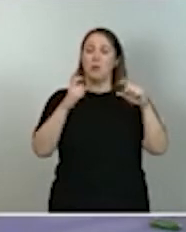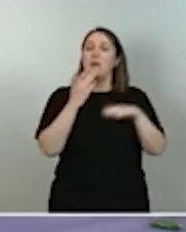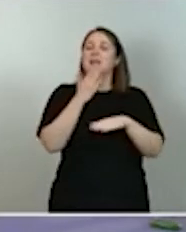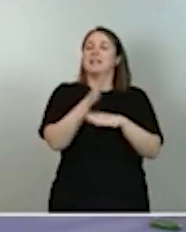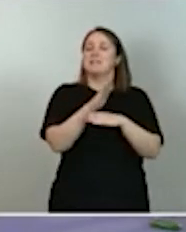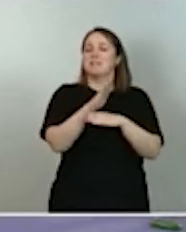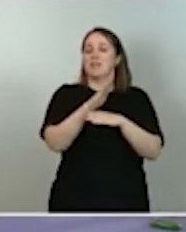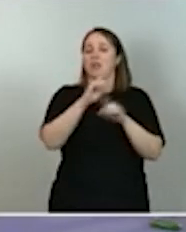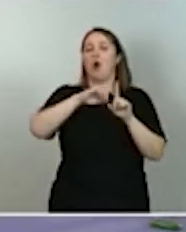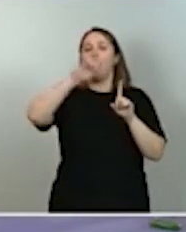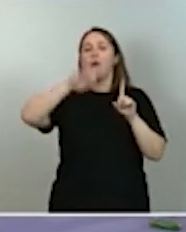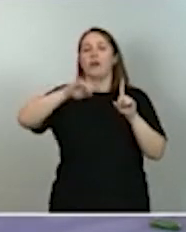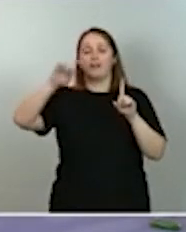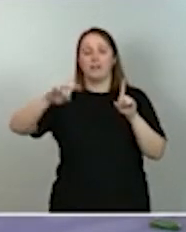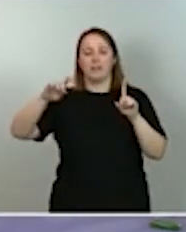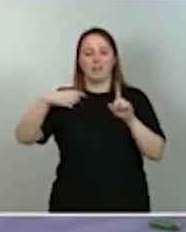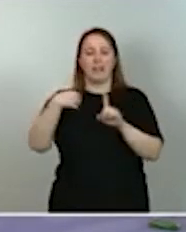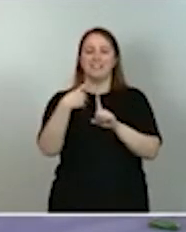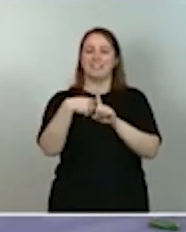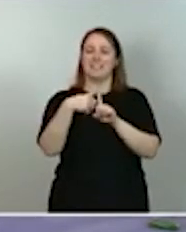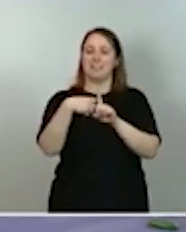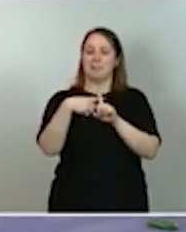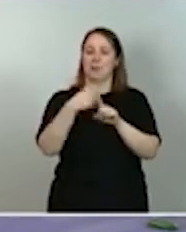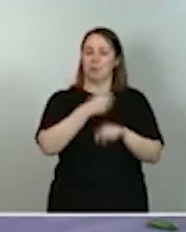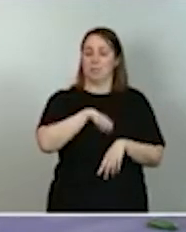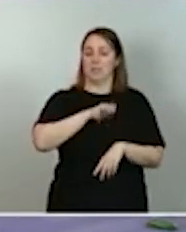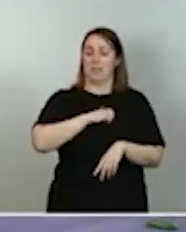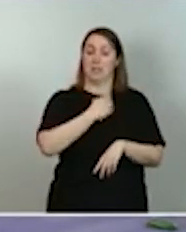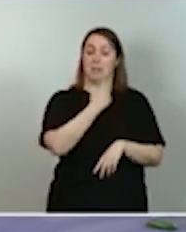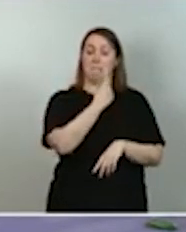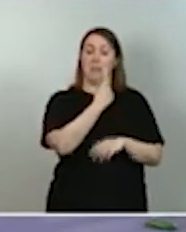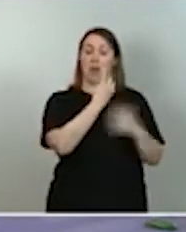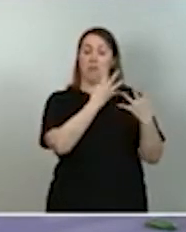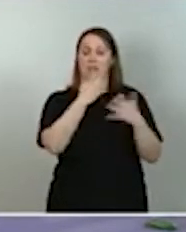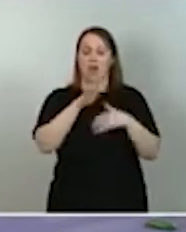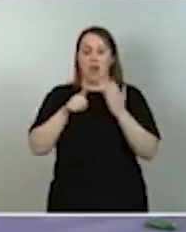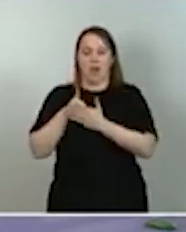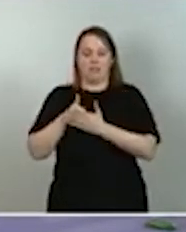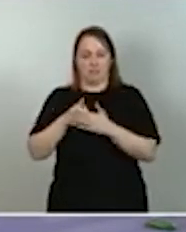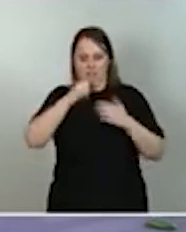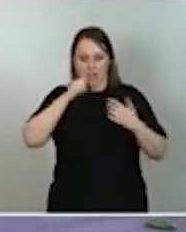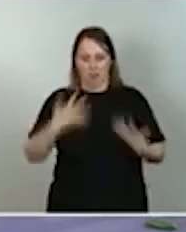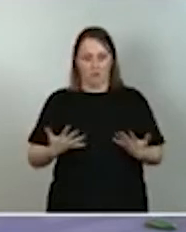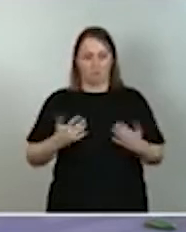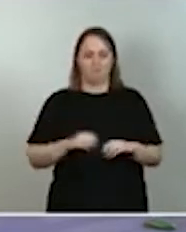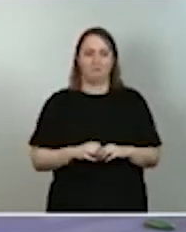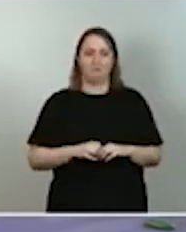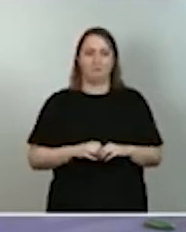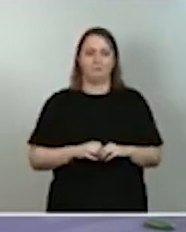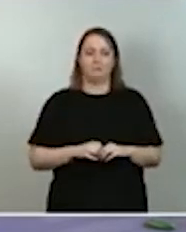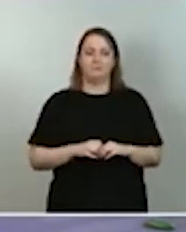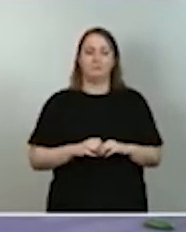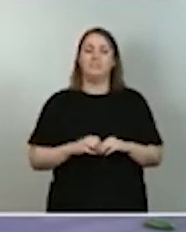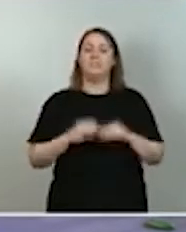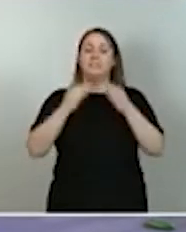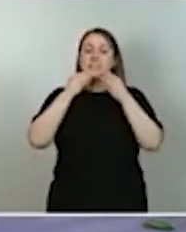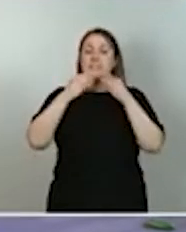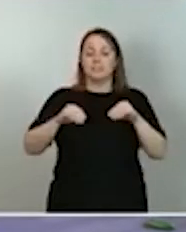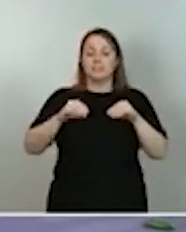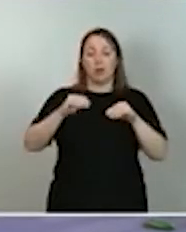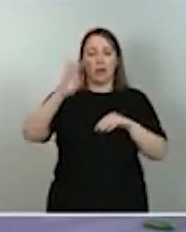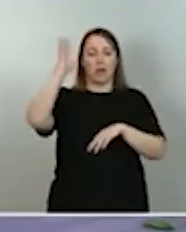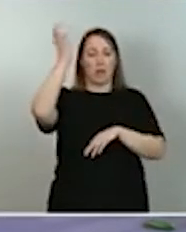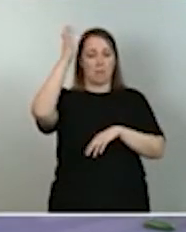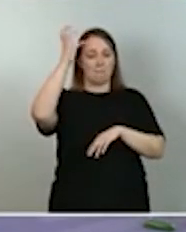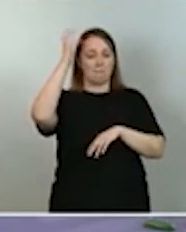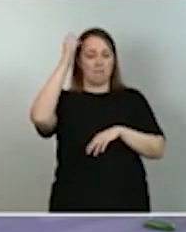temperatura en España desde 1900 hasta hoy, construida sobre la serie histórica de la base de datos meteorológicas de la Universidad de